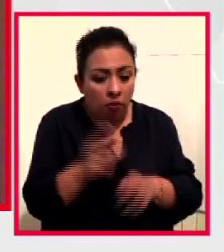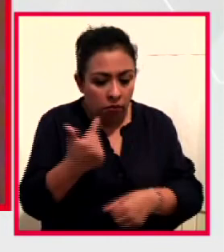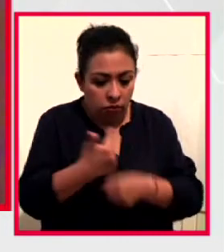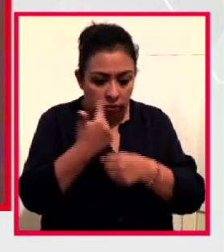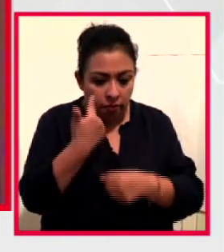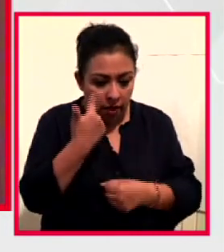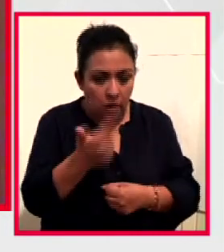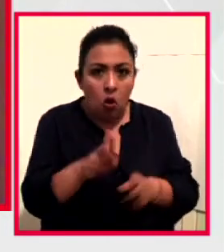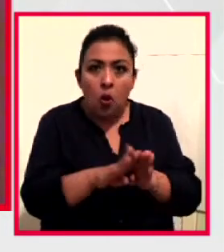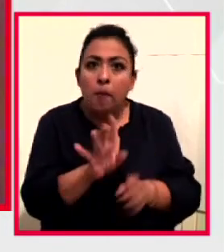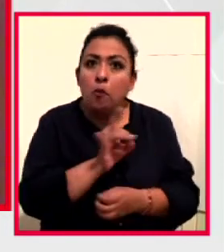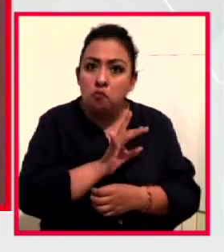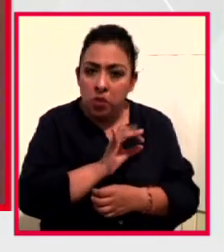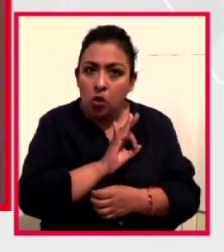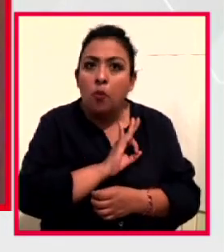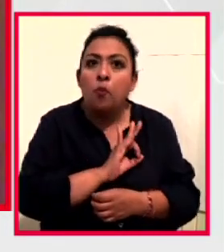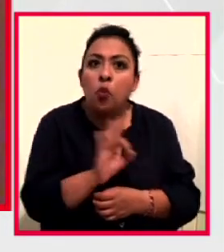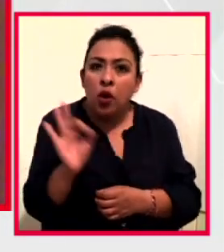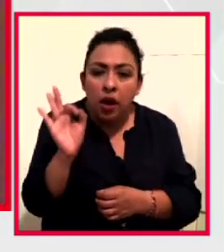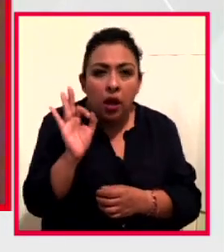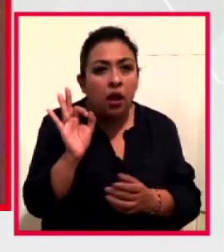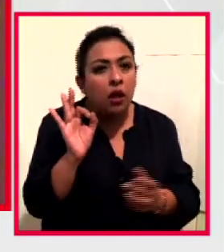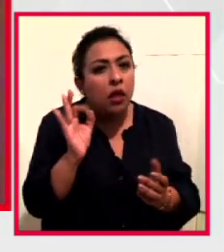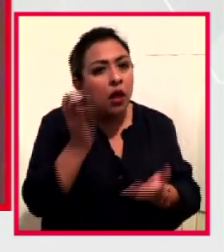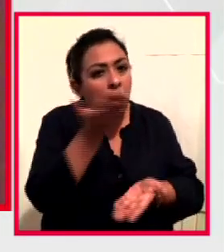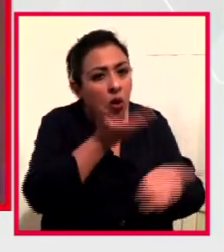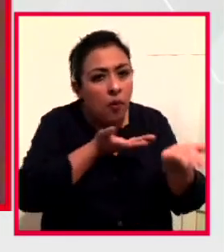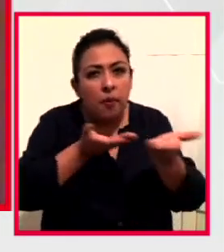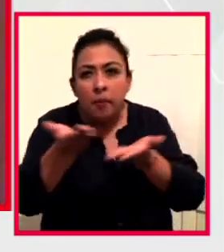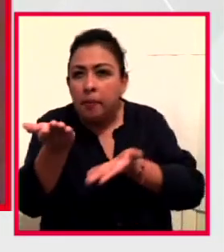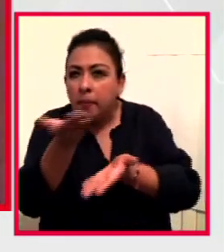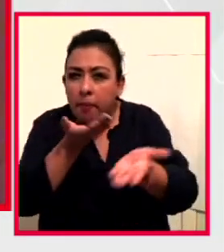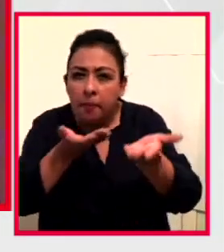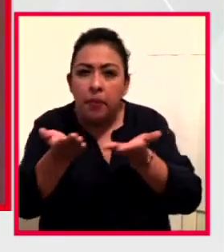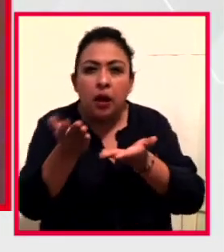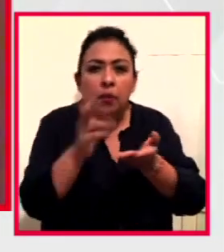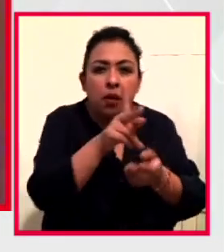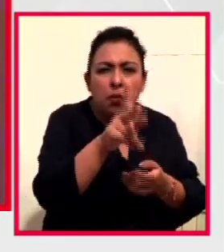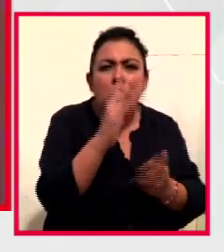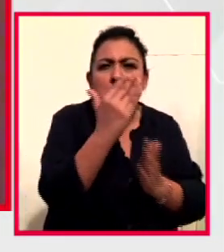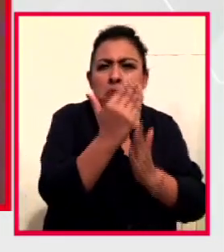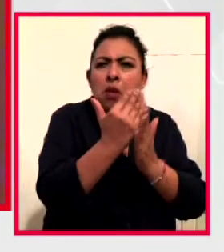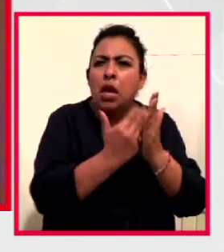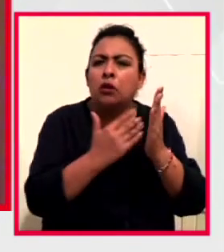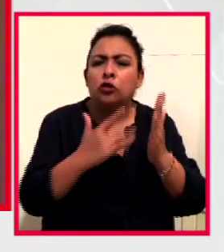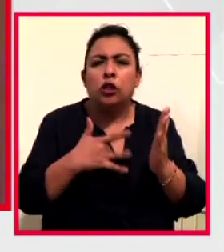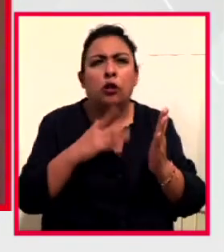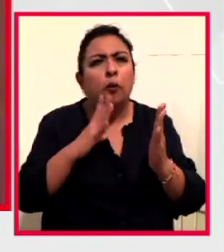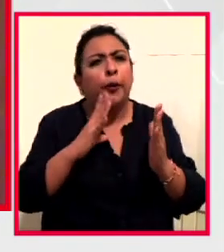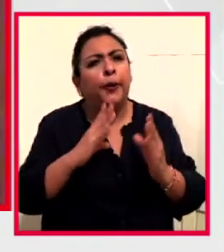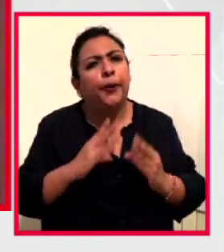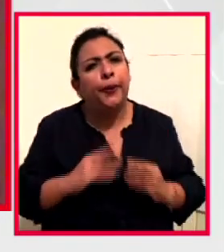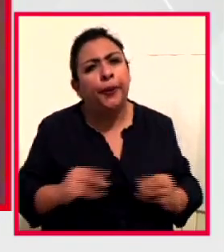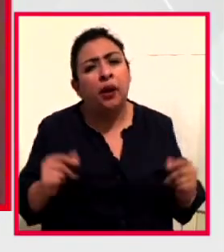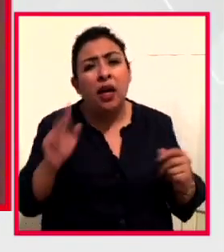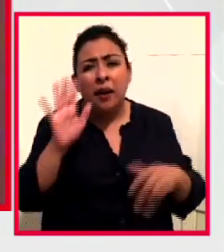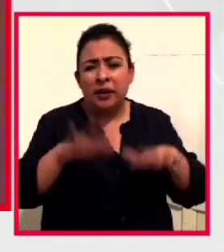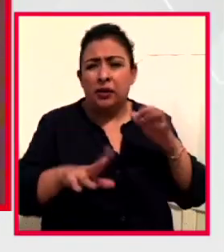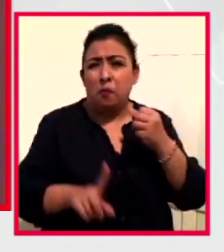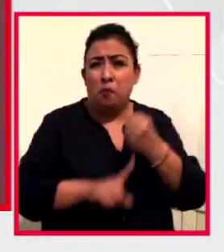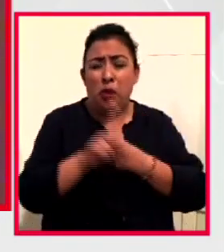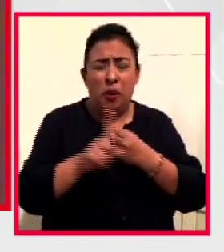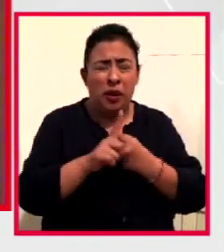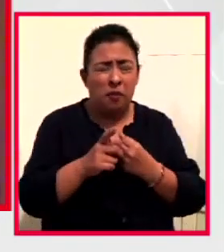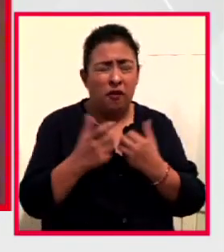localizarse más, compartirse y reducirse, la verdad es que cuando tenemos un enorme problema y no podemos hablar,